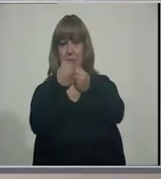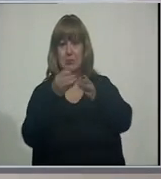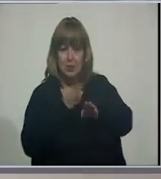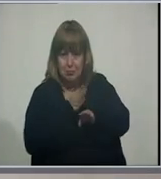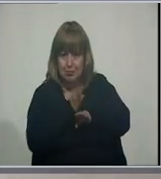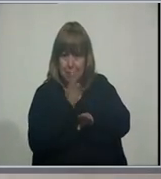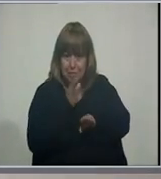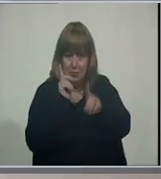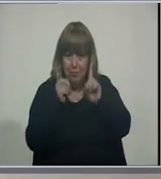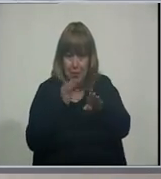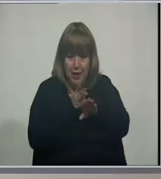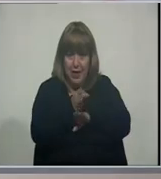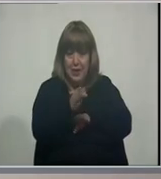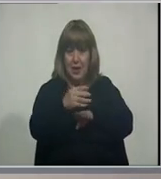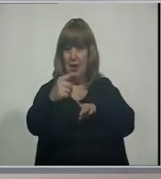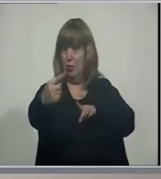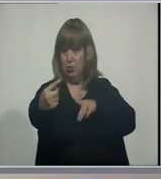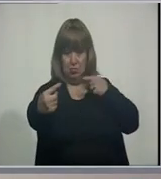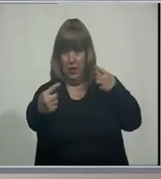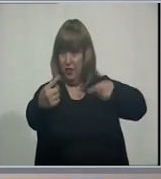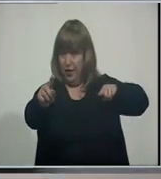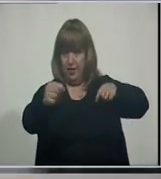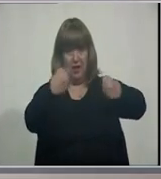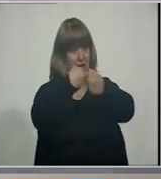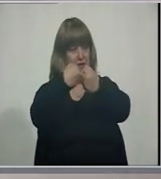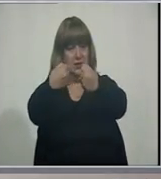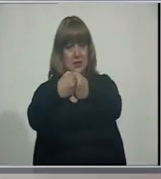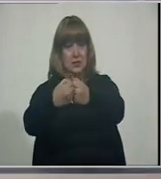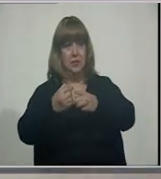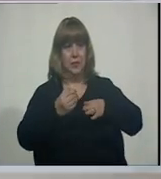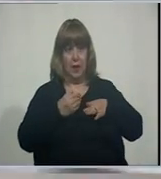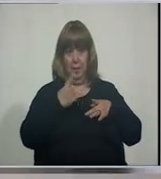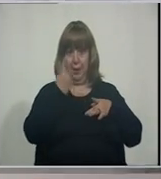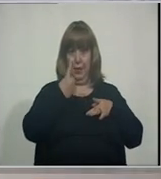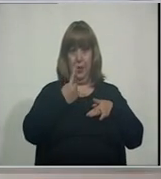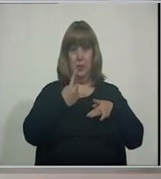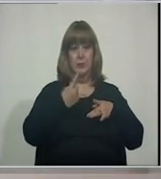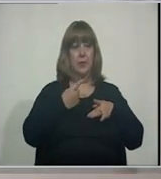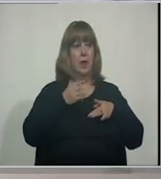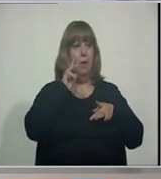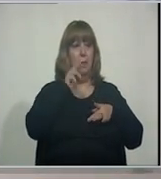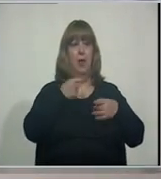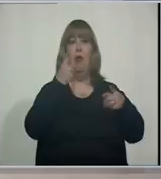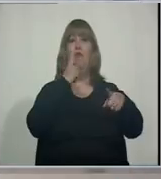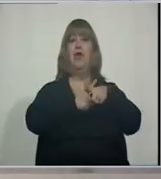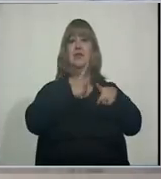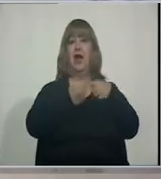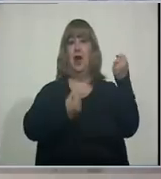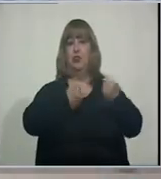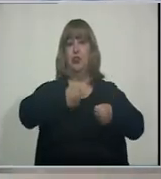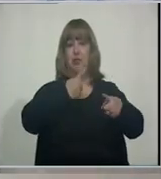intersección Que no tienen nada que ver uno con el otro Vamos por el más leve primero Ese fiesta que ustedes ven ahí